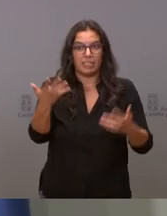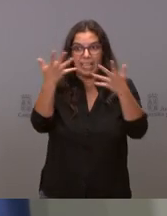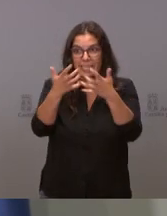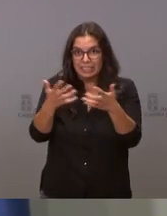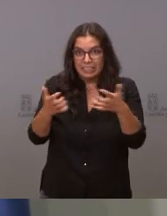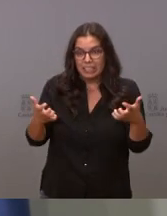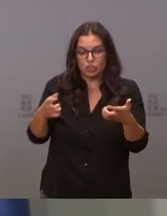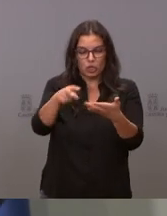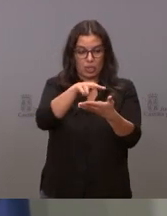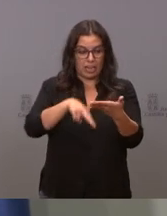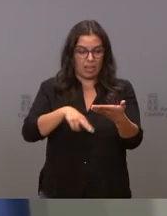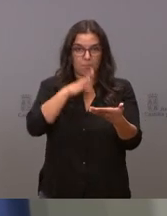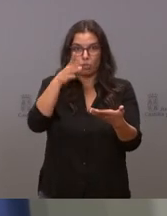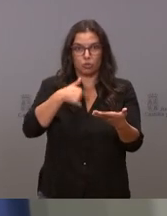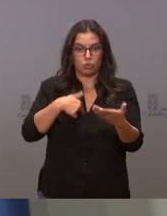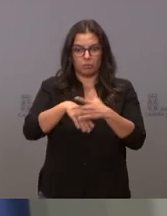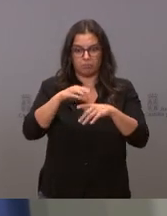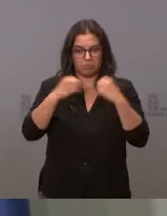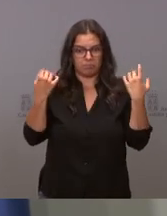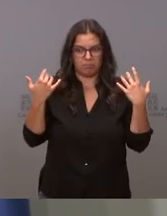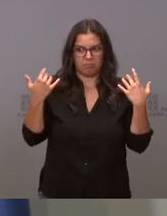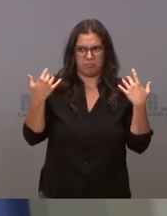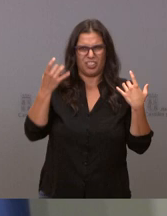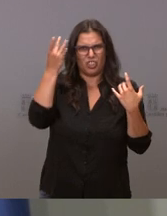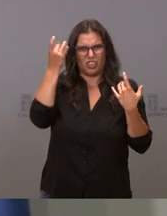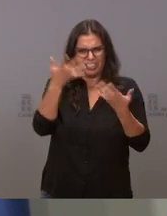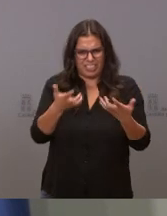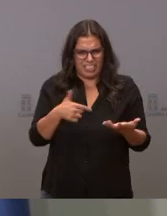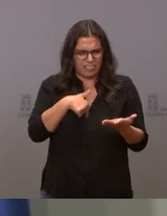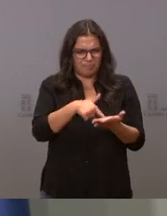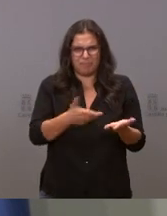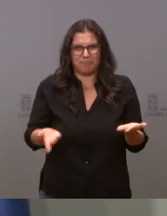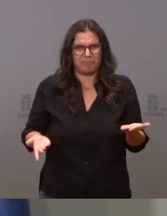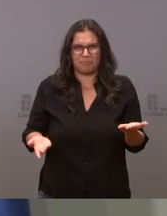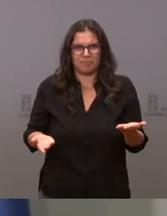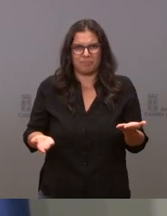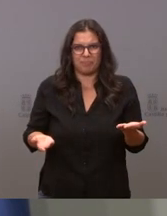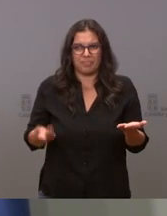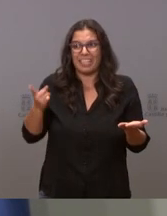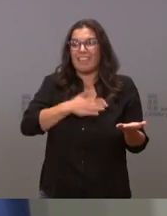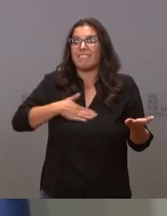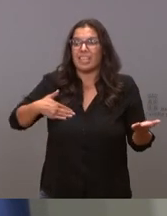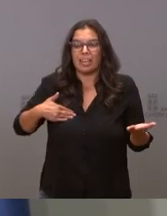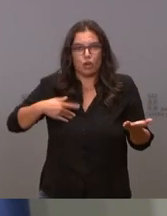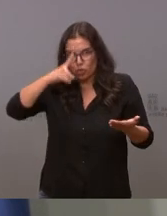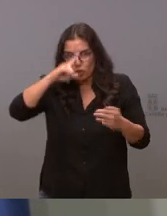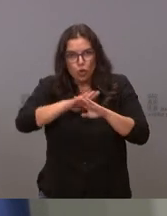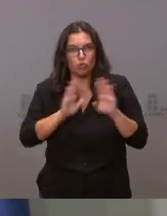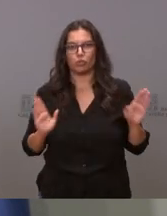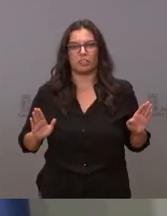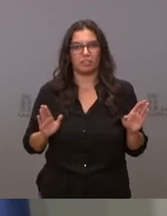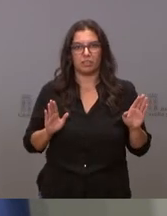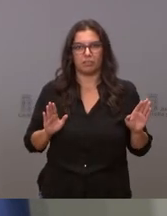nos abstuvimos y por eso dijimos que no era tontería no sé qué es lo que quiere concretamente